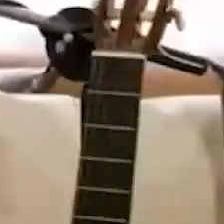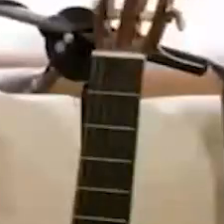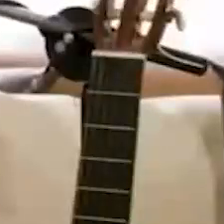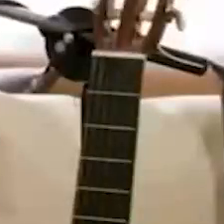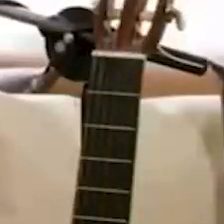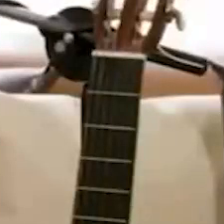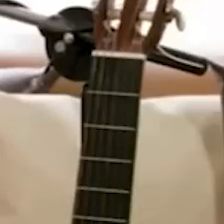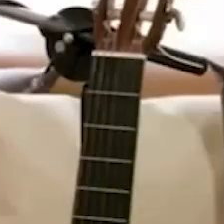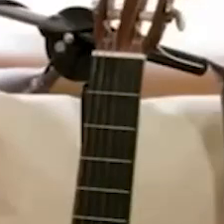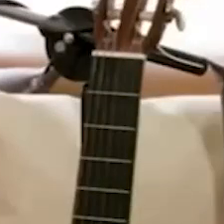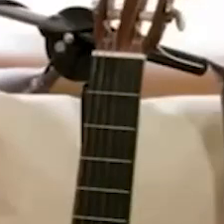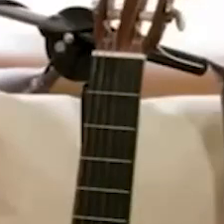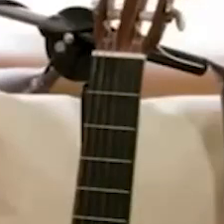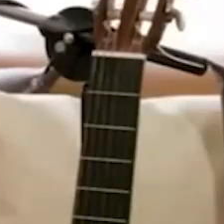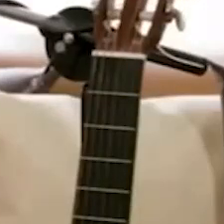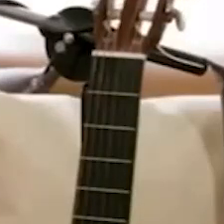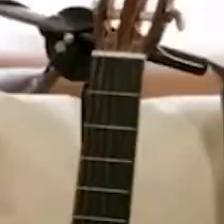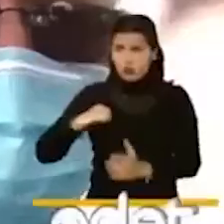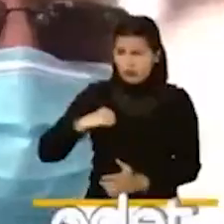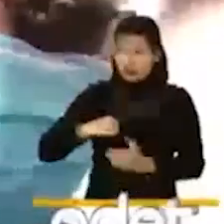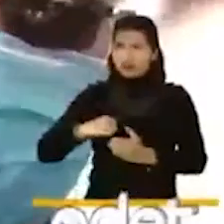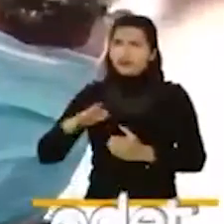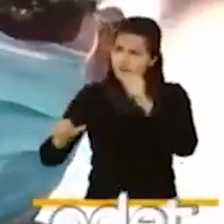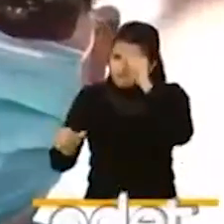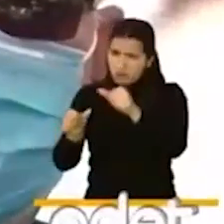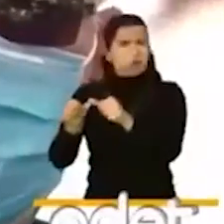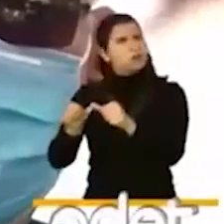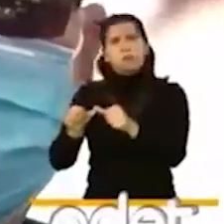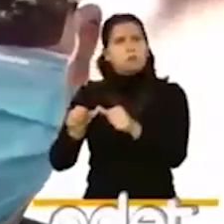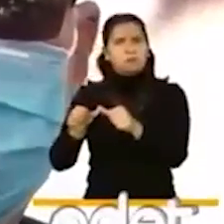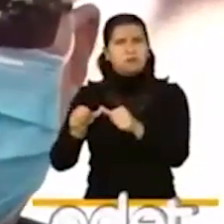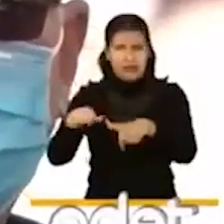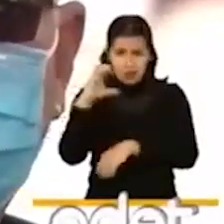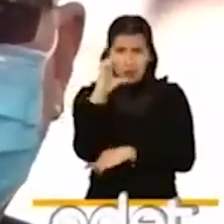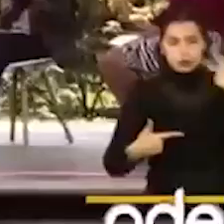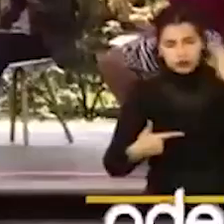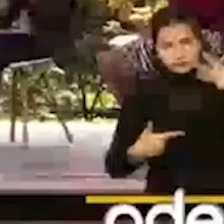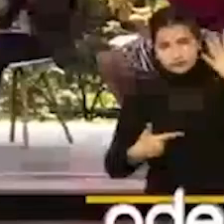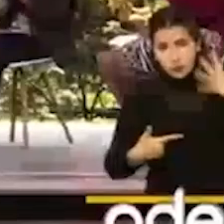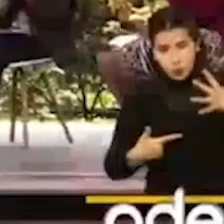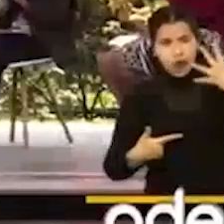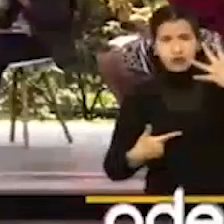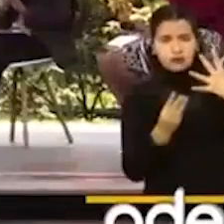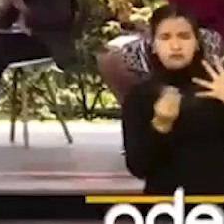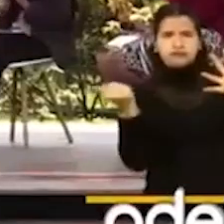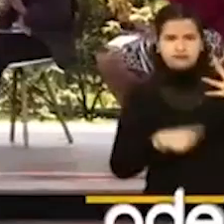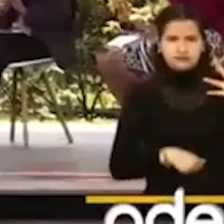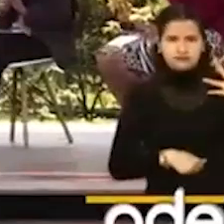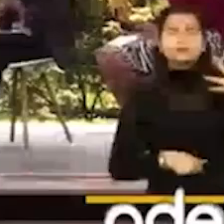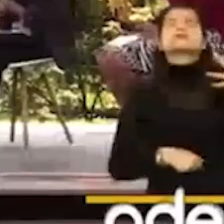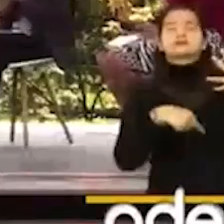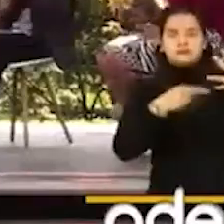en La Habana, recordemos, en 2016. Pues bien, allí varios senadores de las FARC, entre ellos Carlos Antonio Lozada,